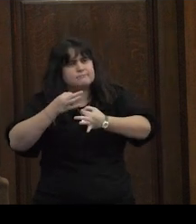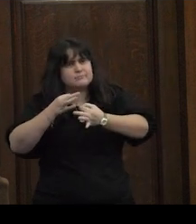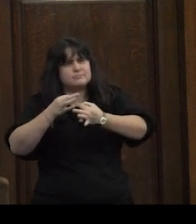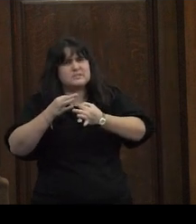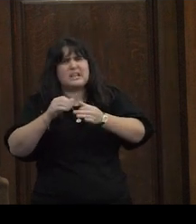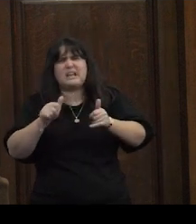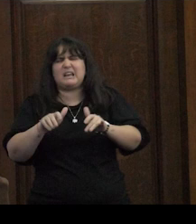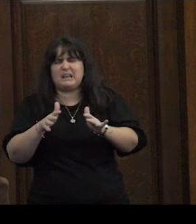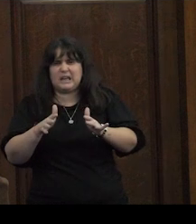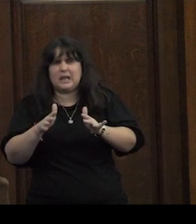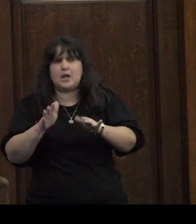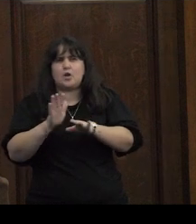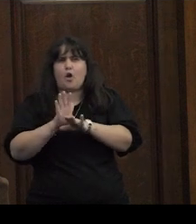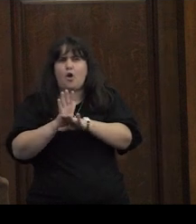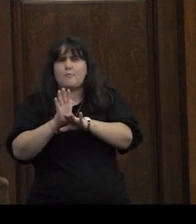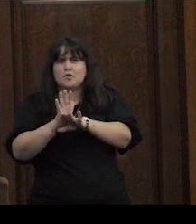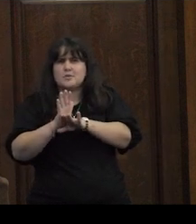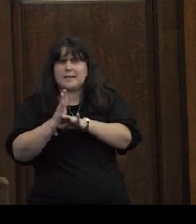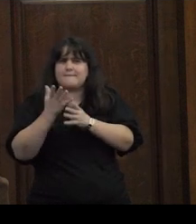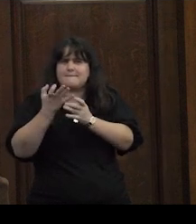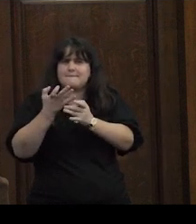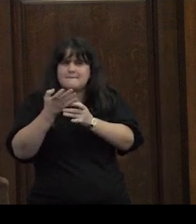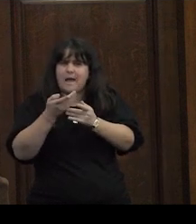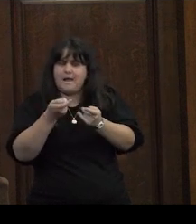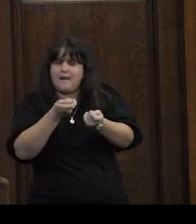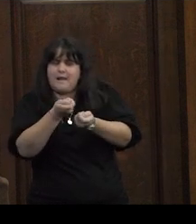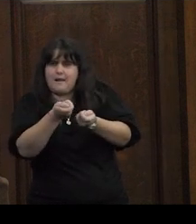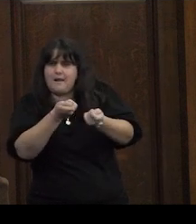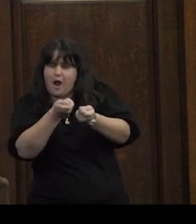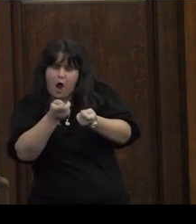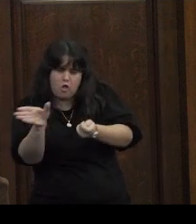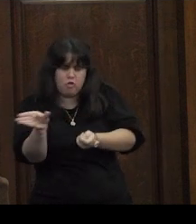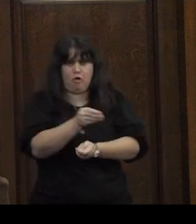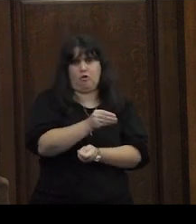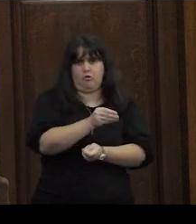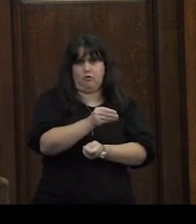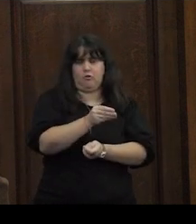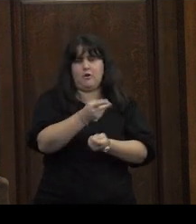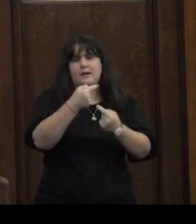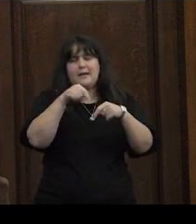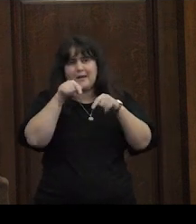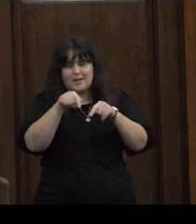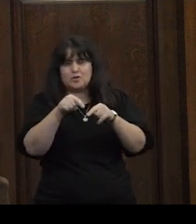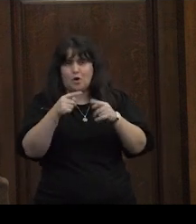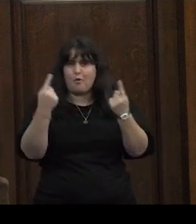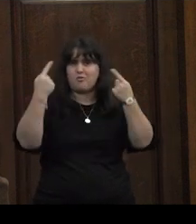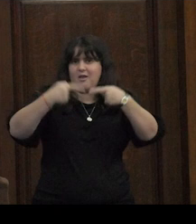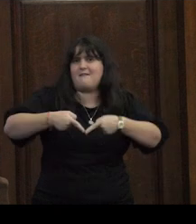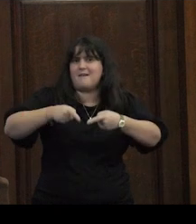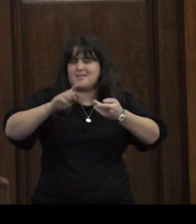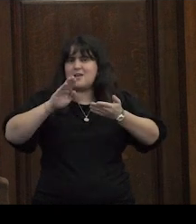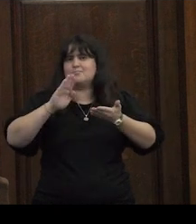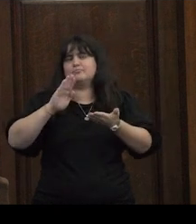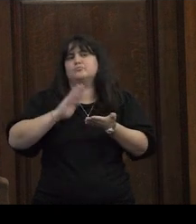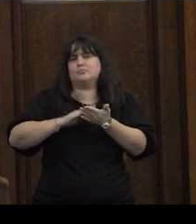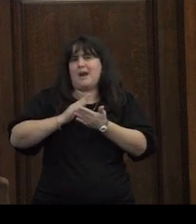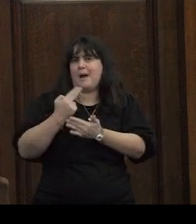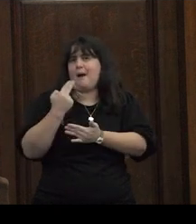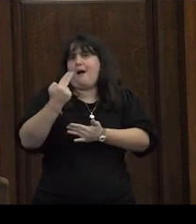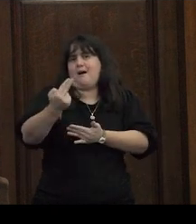deslizamiento hacia cierta pretensión de regularlo todo esto suele ser el debate en torno al